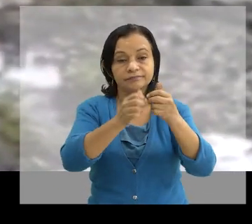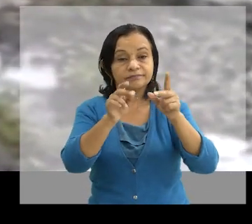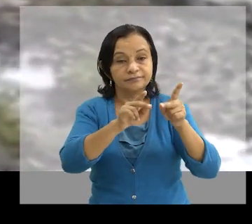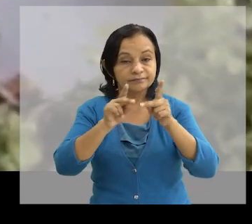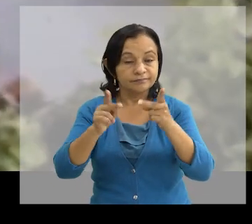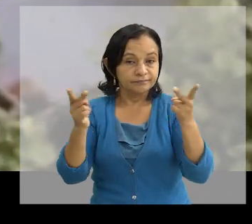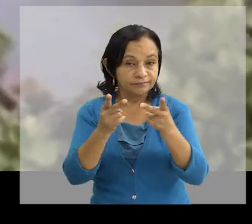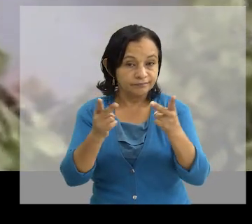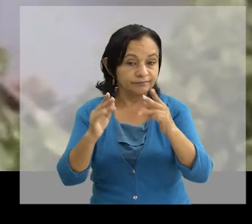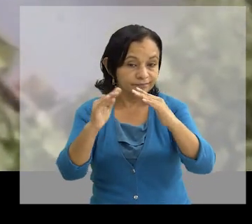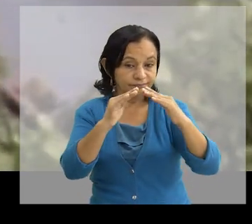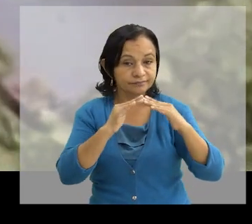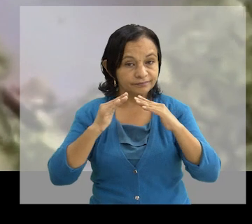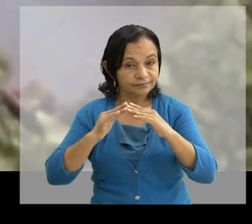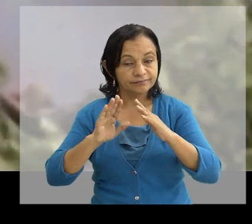nuestras poblaciones